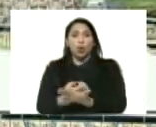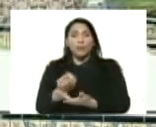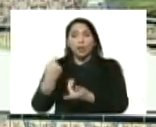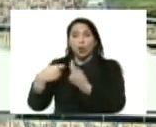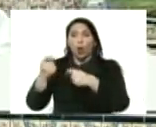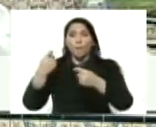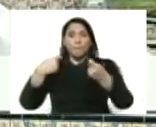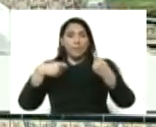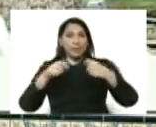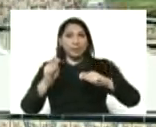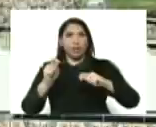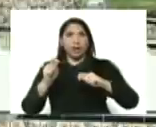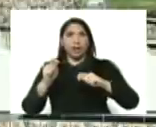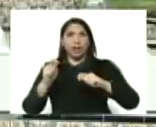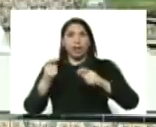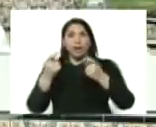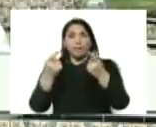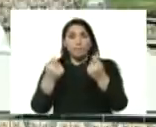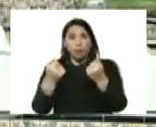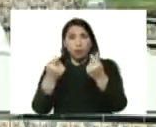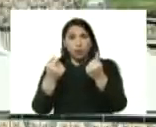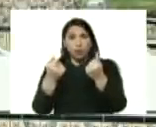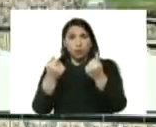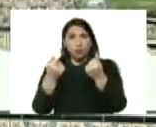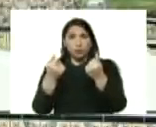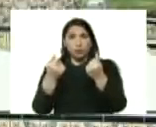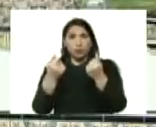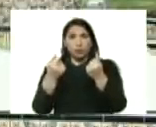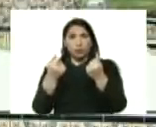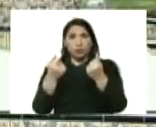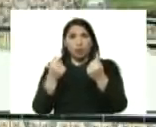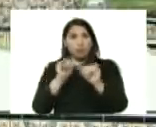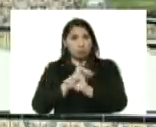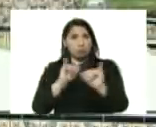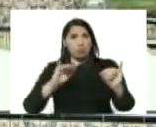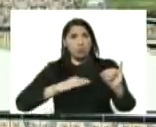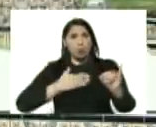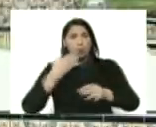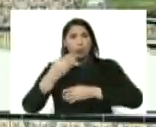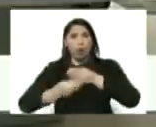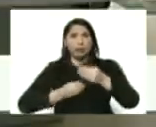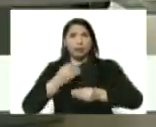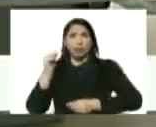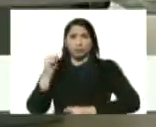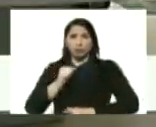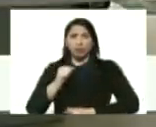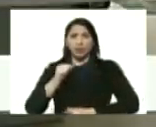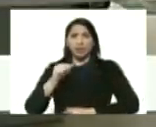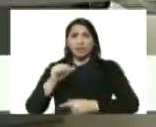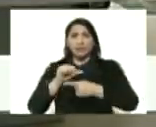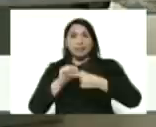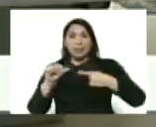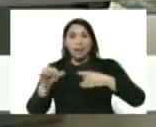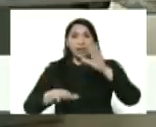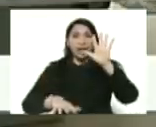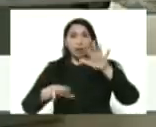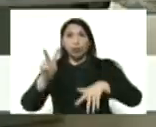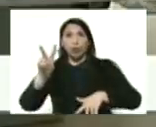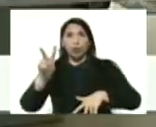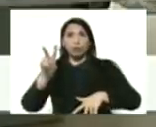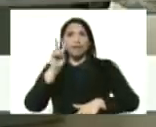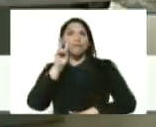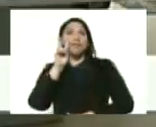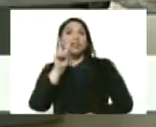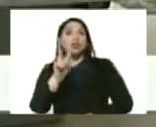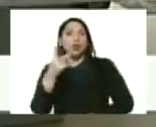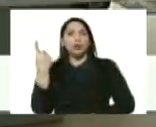comercial, financiera. Sí, ya podemos hacerlo. la semana 12 es la visión